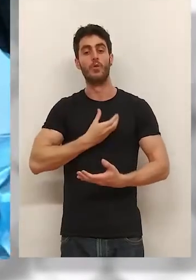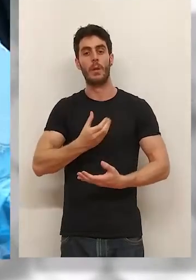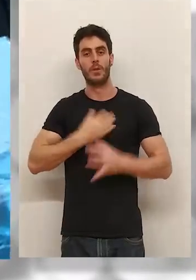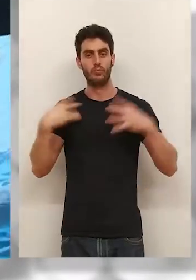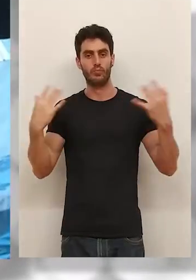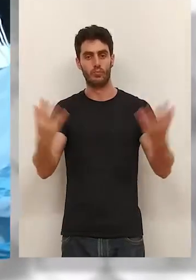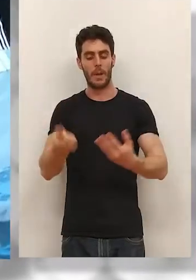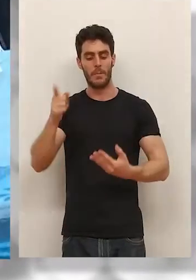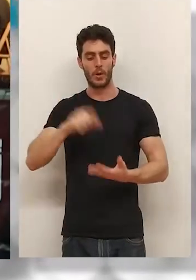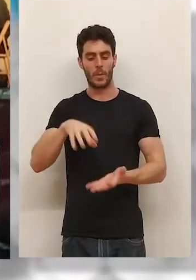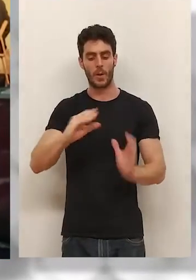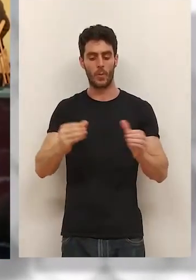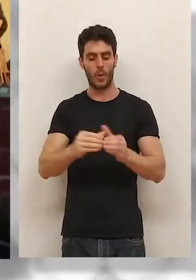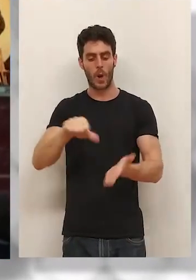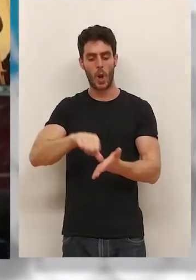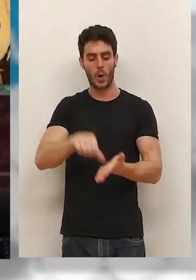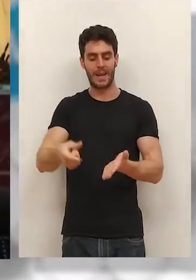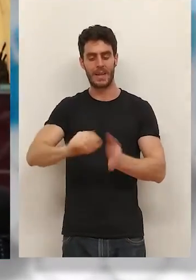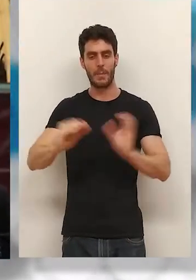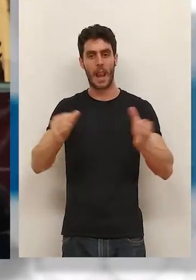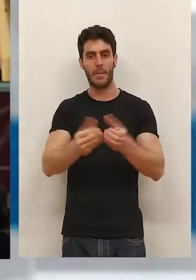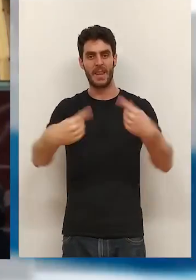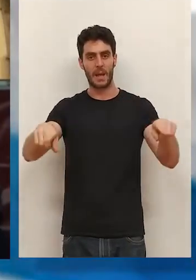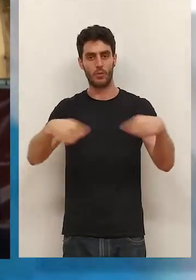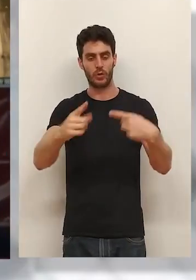con rap, grupos locales y la banda de música.